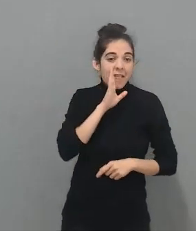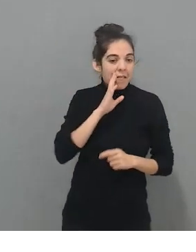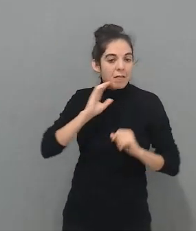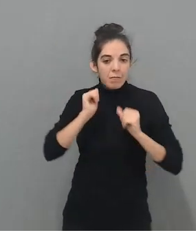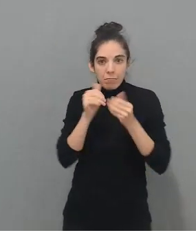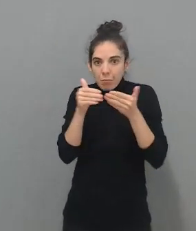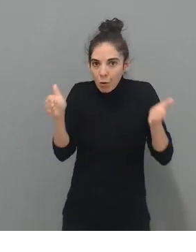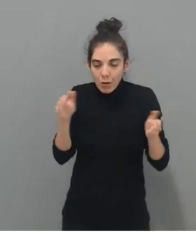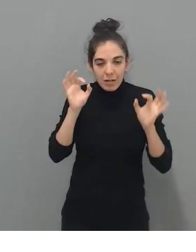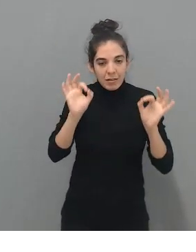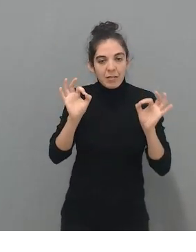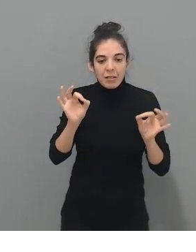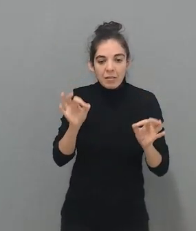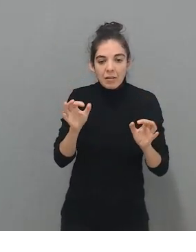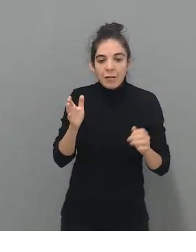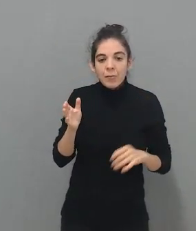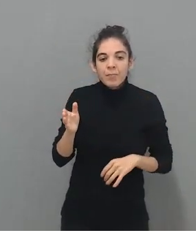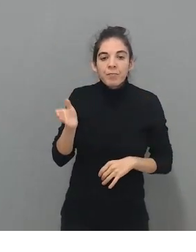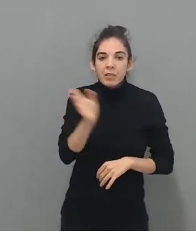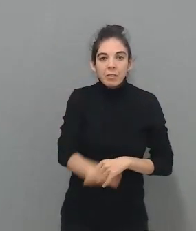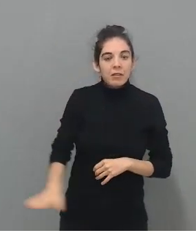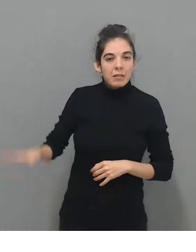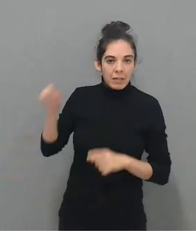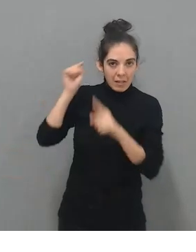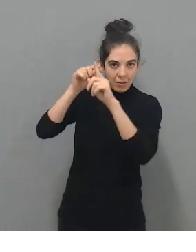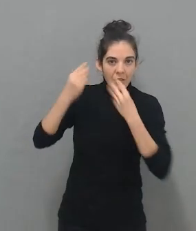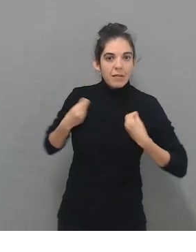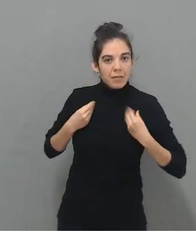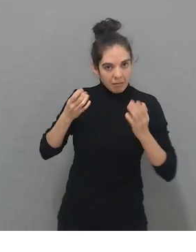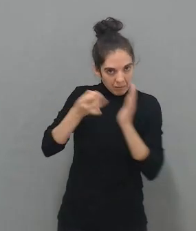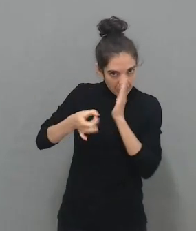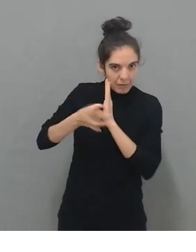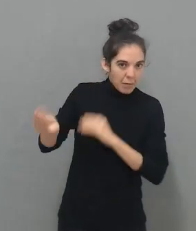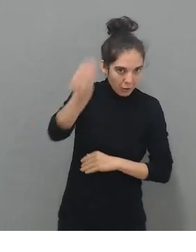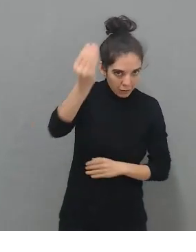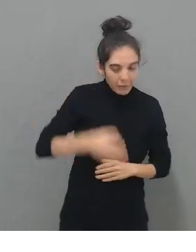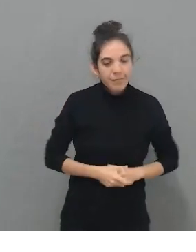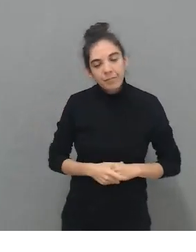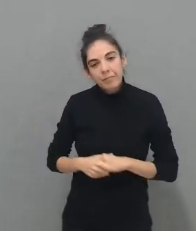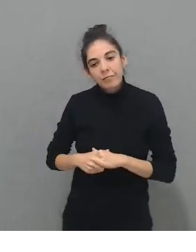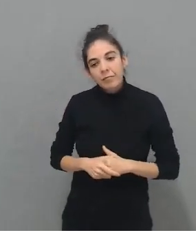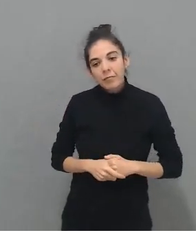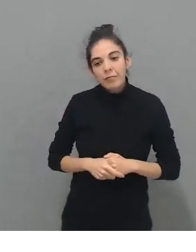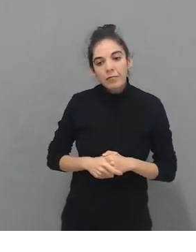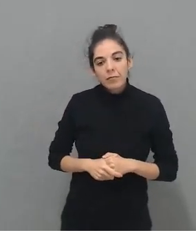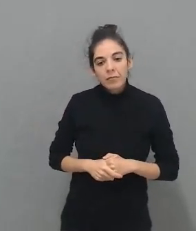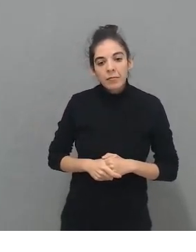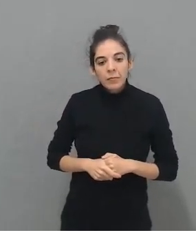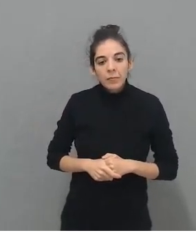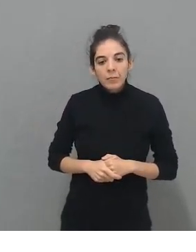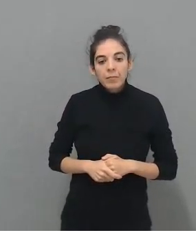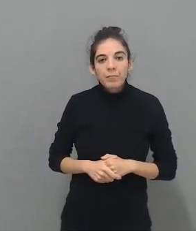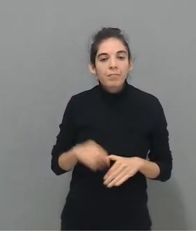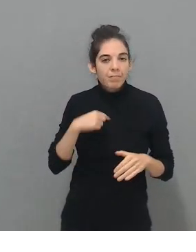mejorar la calidad de vida de estos niños y de estas niñas. Un poco quería comentaros la evolución